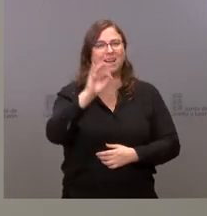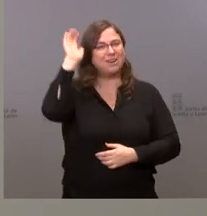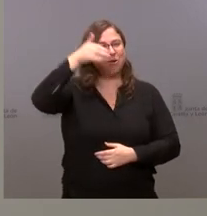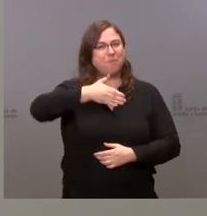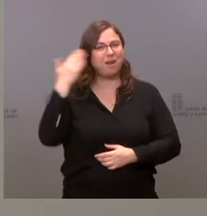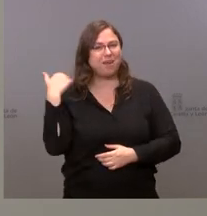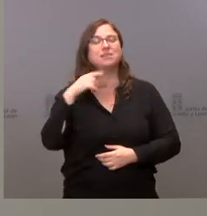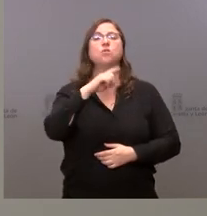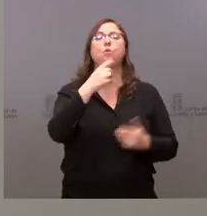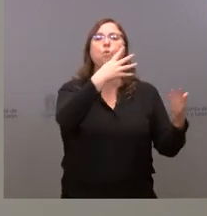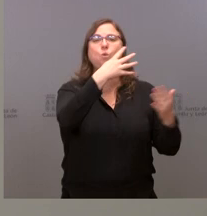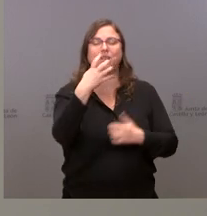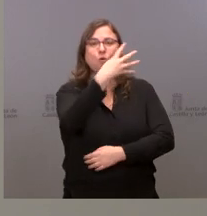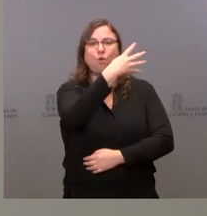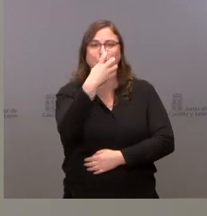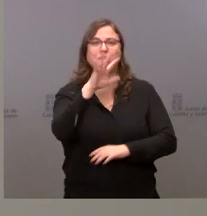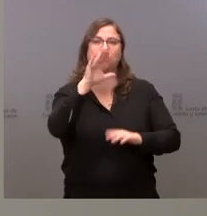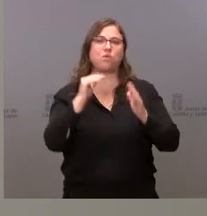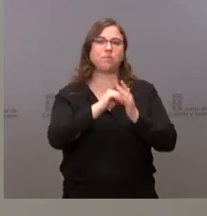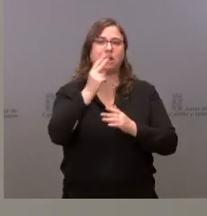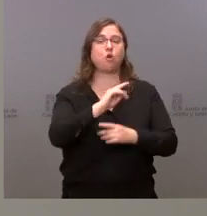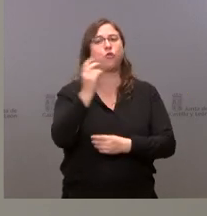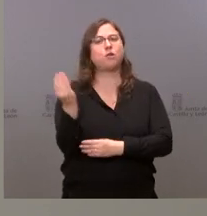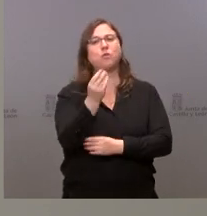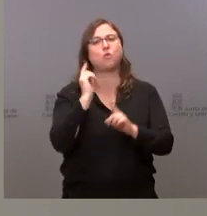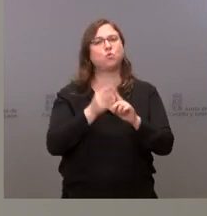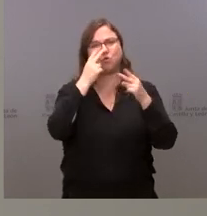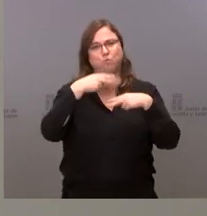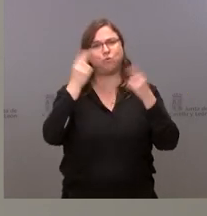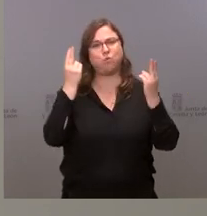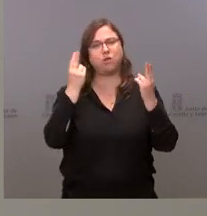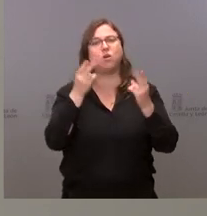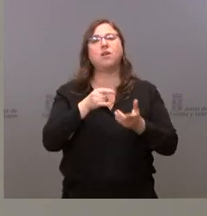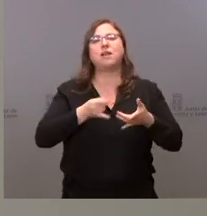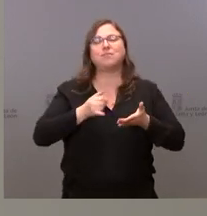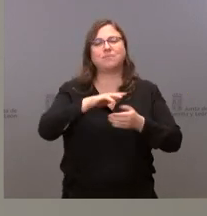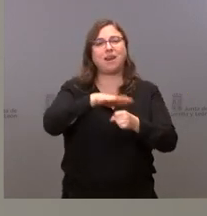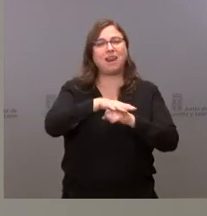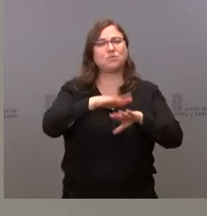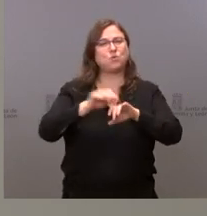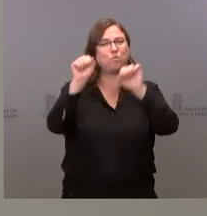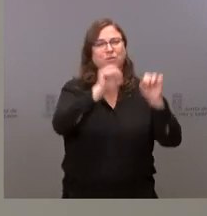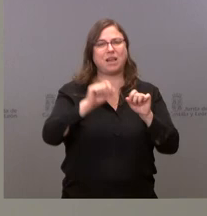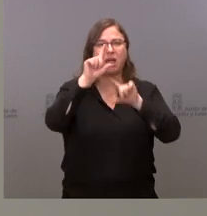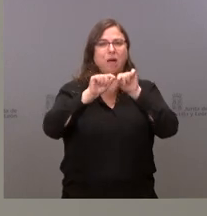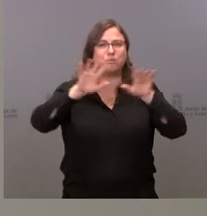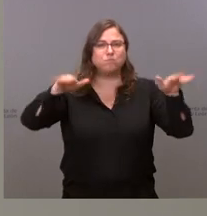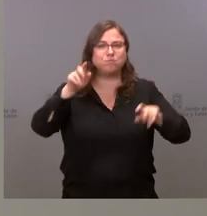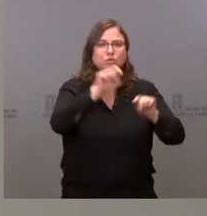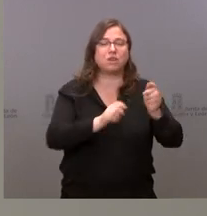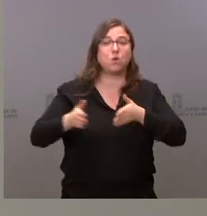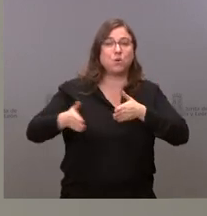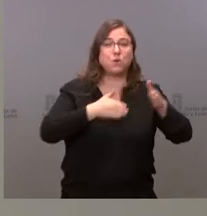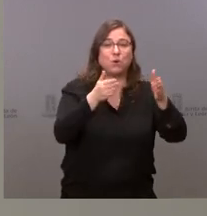450 mil euros, y otras mejoras en equipamientos de uso público de la red de áreas naturales protegidas de la provincia de León, como es la ruta